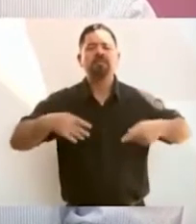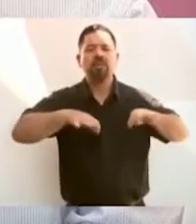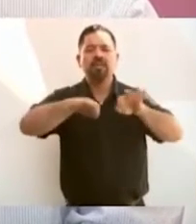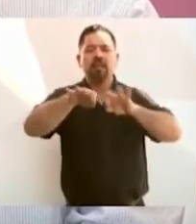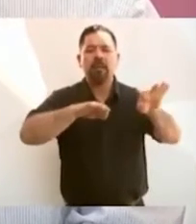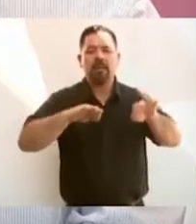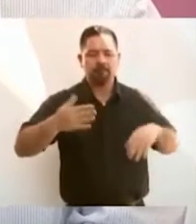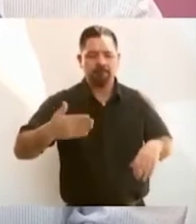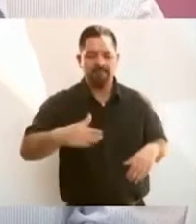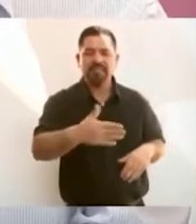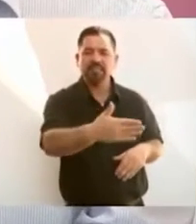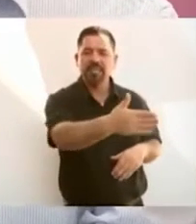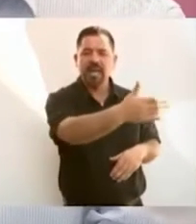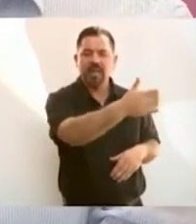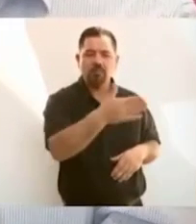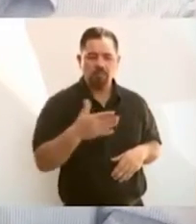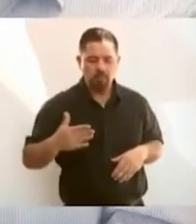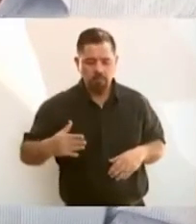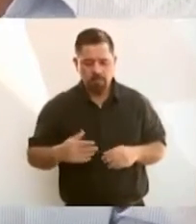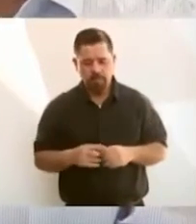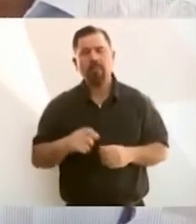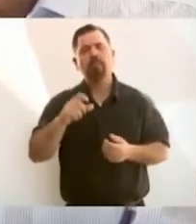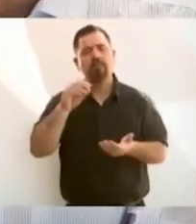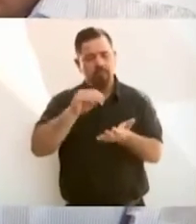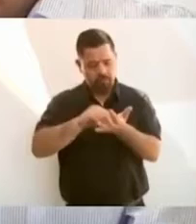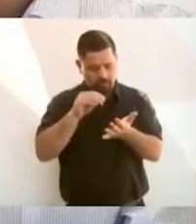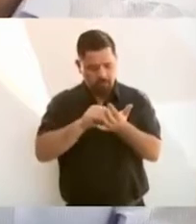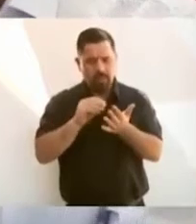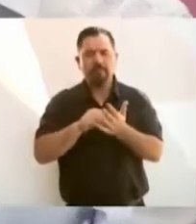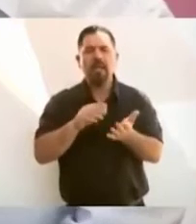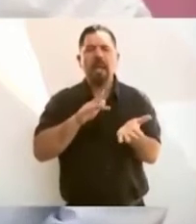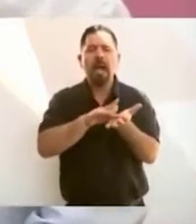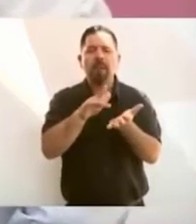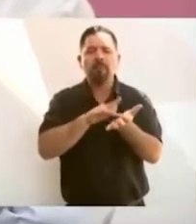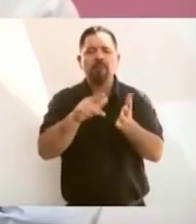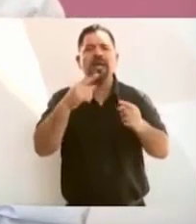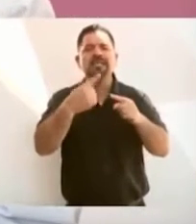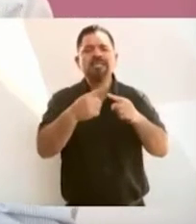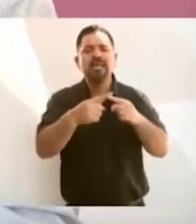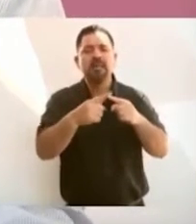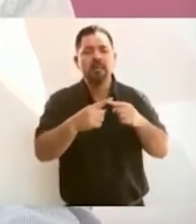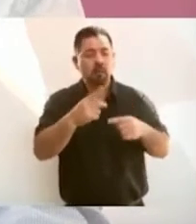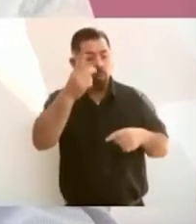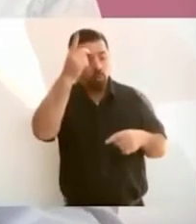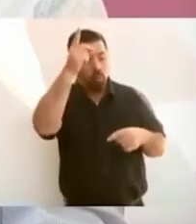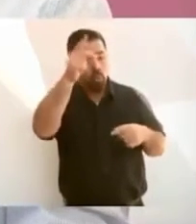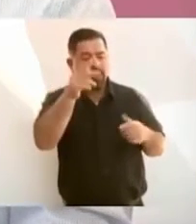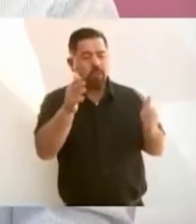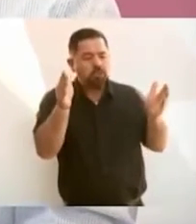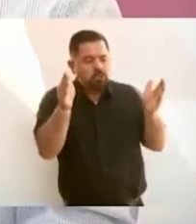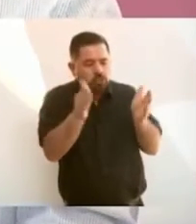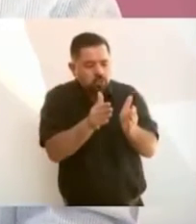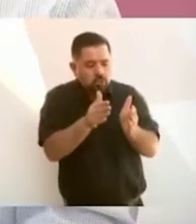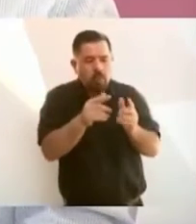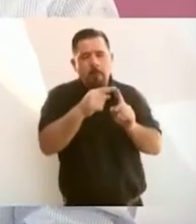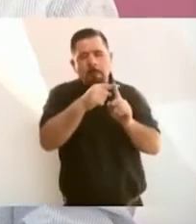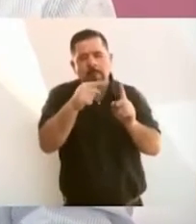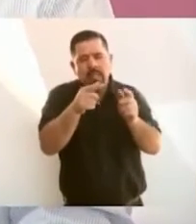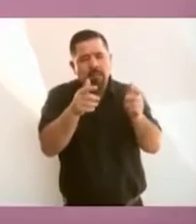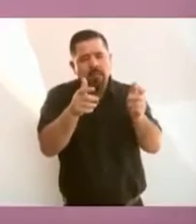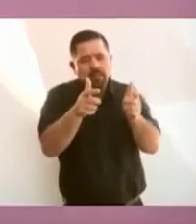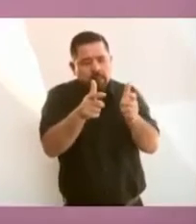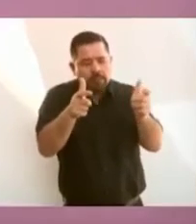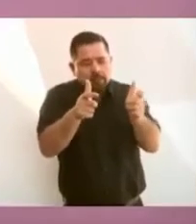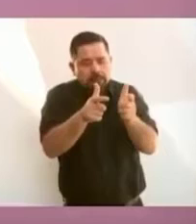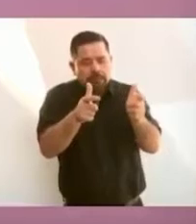vamos a seguir apoyando a pequeños, medianos empresarios y